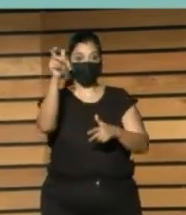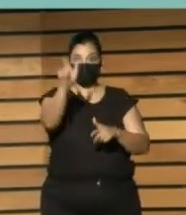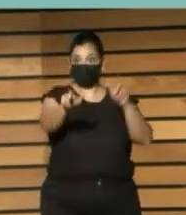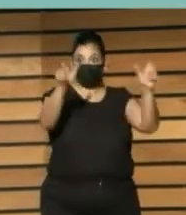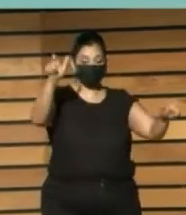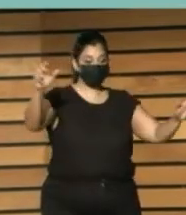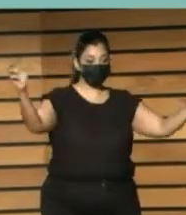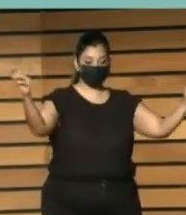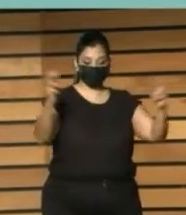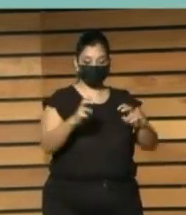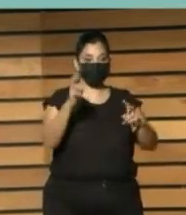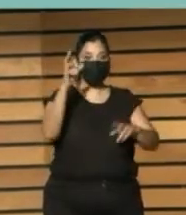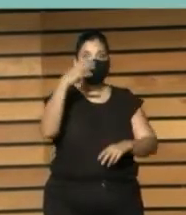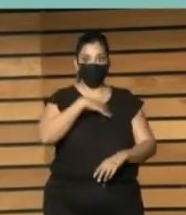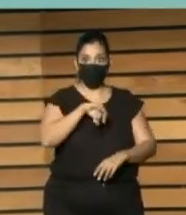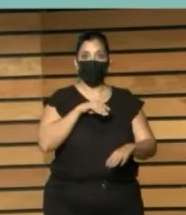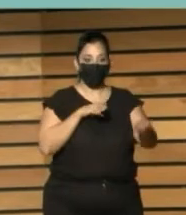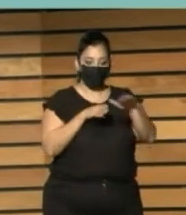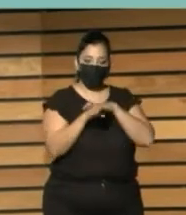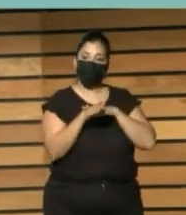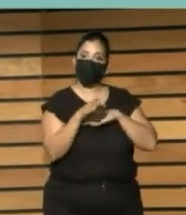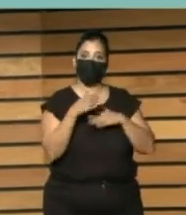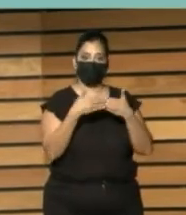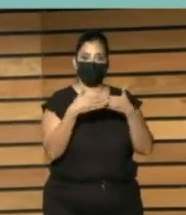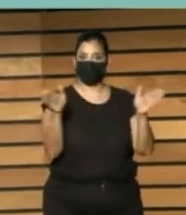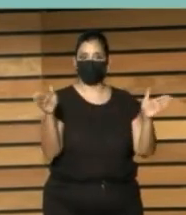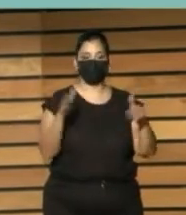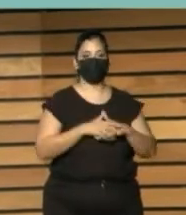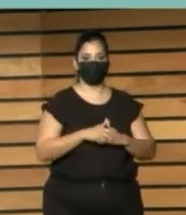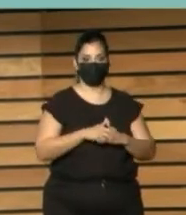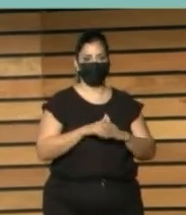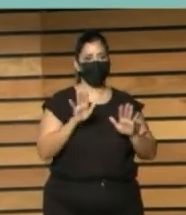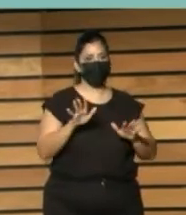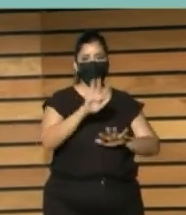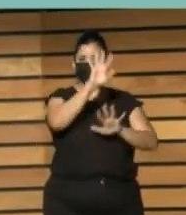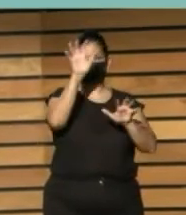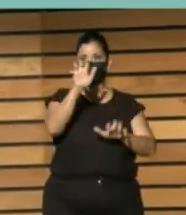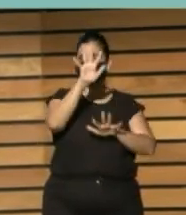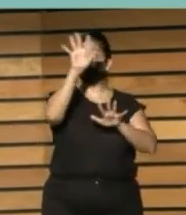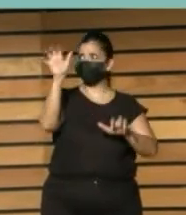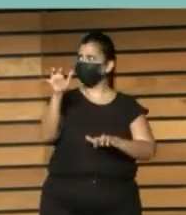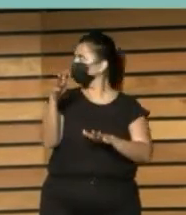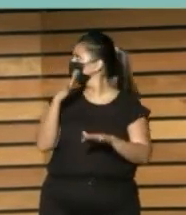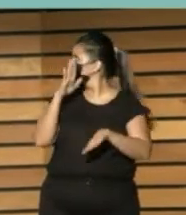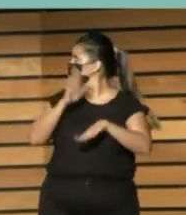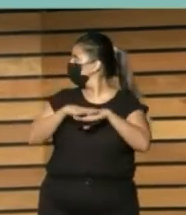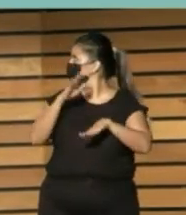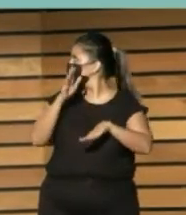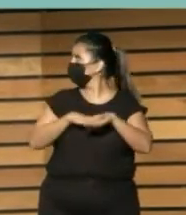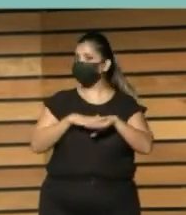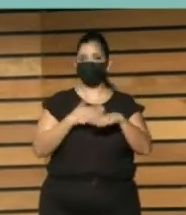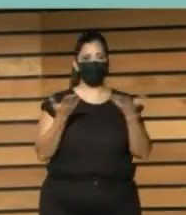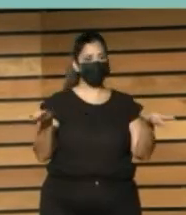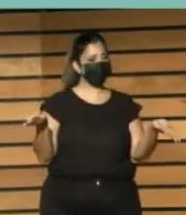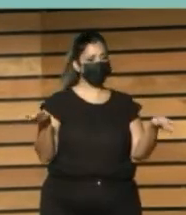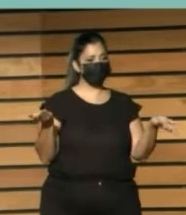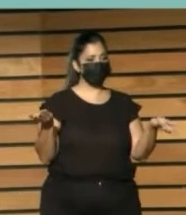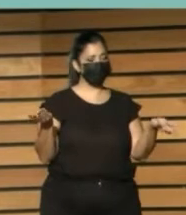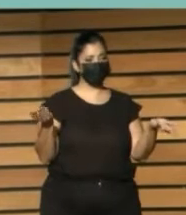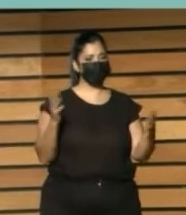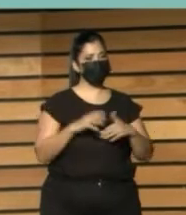Vale, pero ¿por qué está entre paréntesis, entre interrogantes? ¿Por qué le hemos puesto interrogantes? Pues porque